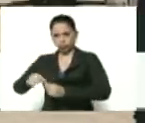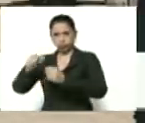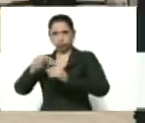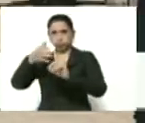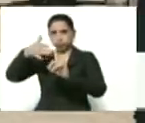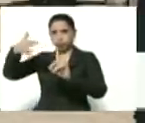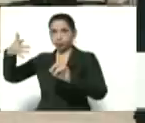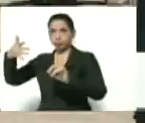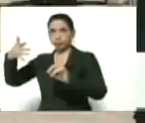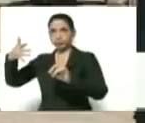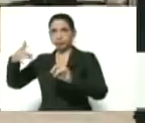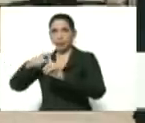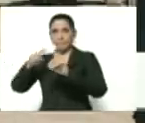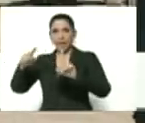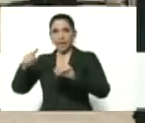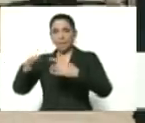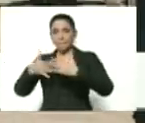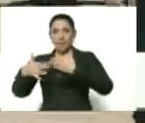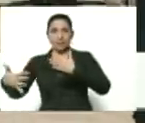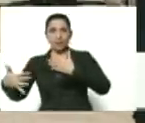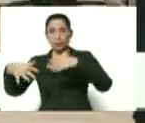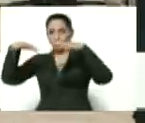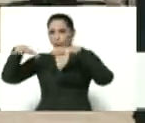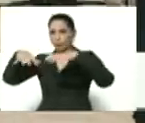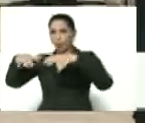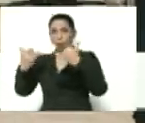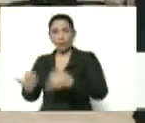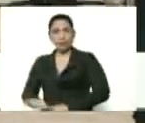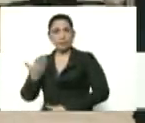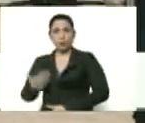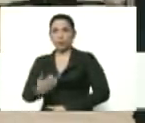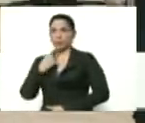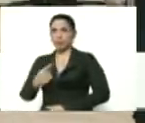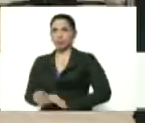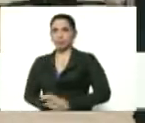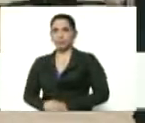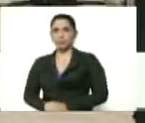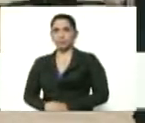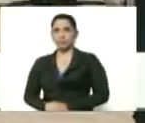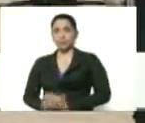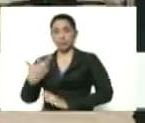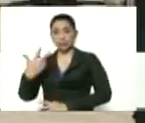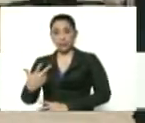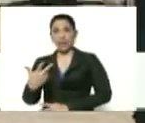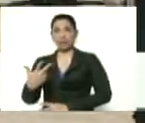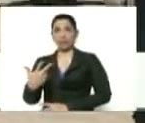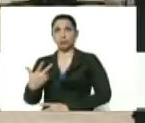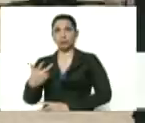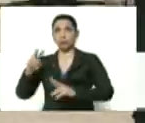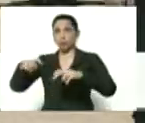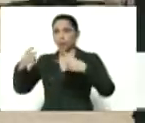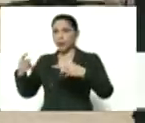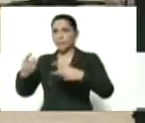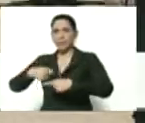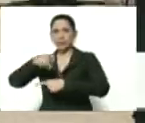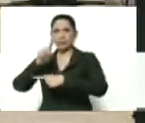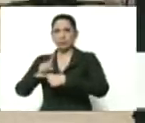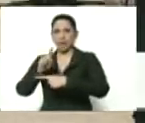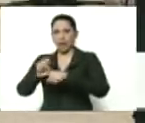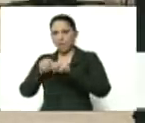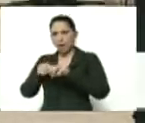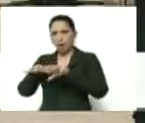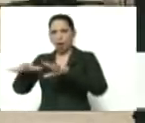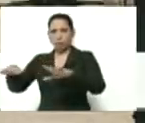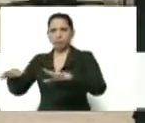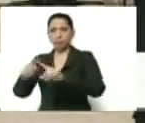cereales, para el periodo de invierno. importante destacar tres fuerzas principales que se van a desplegar